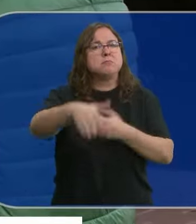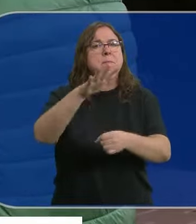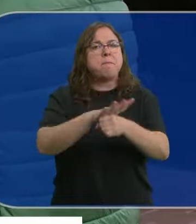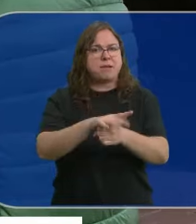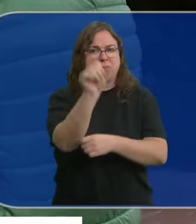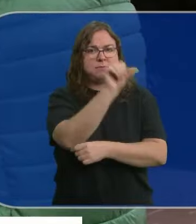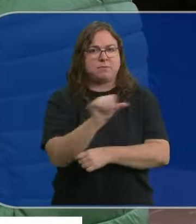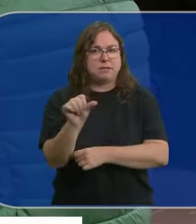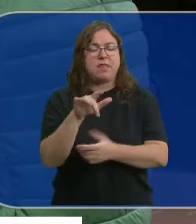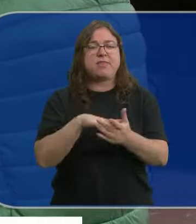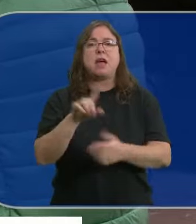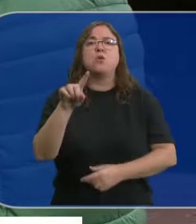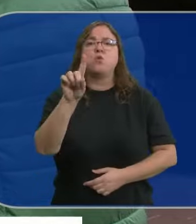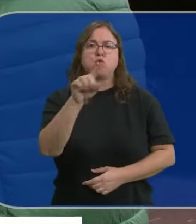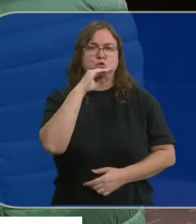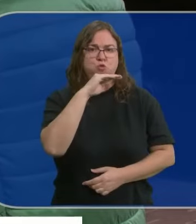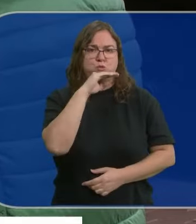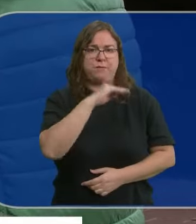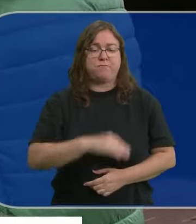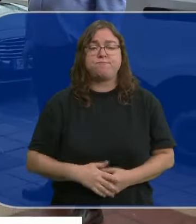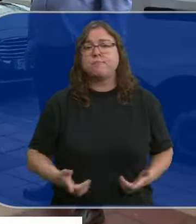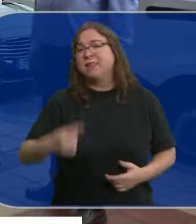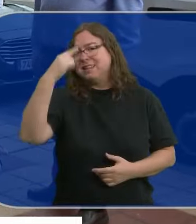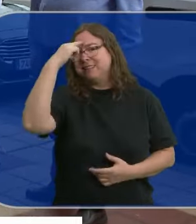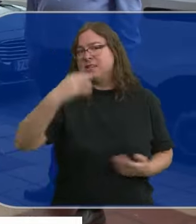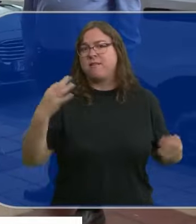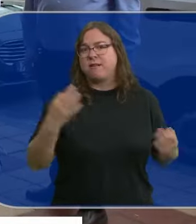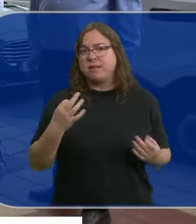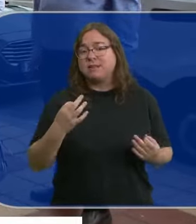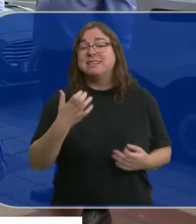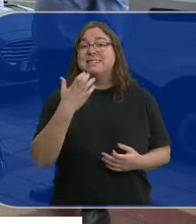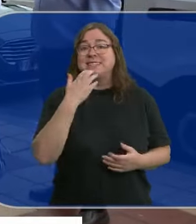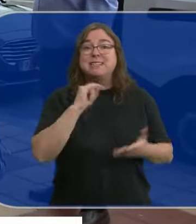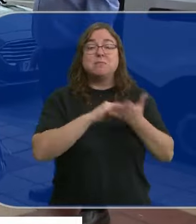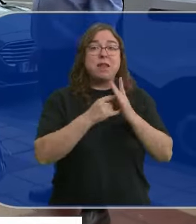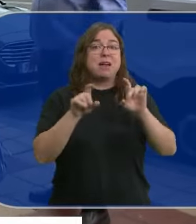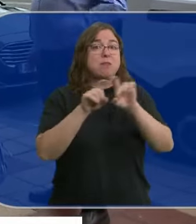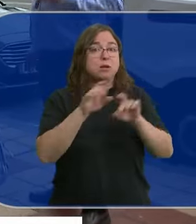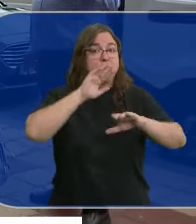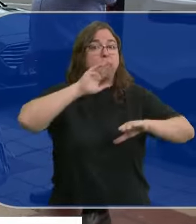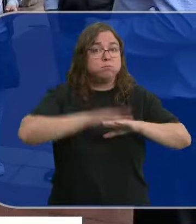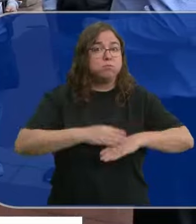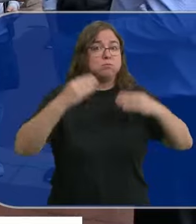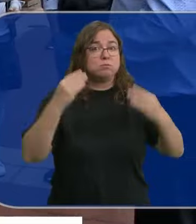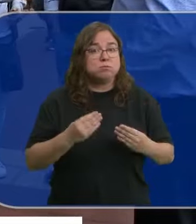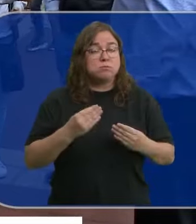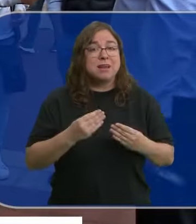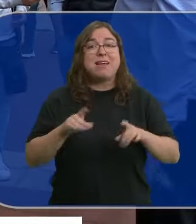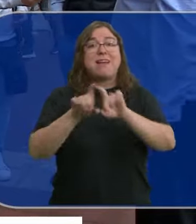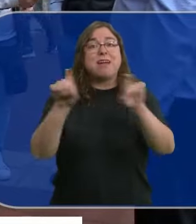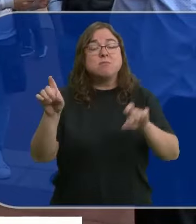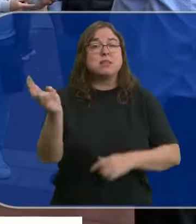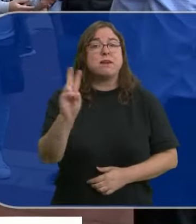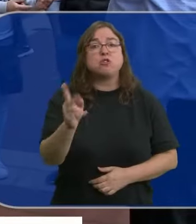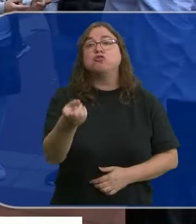martes de la próxima semana, para el 1 de octubre. De momento lo que sí saben los trabajadores es que si los planes de la empresa se llevan a cabo, a la factoría de